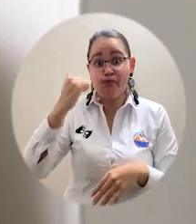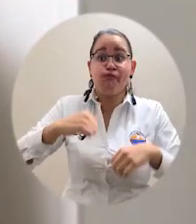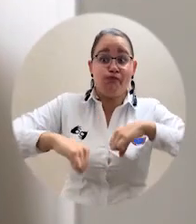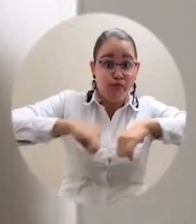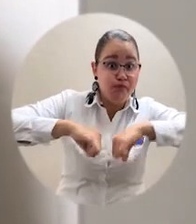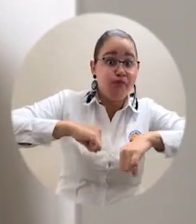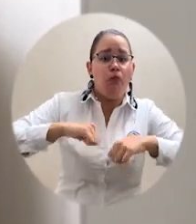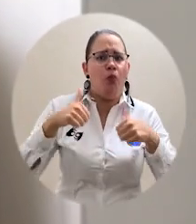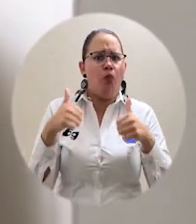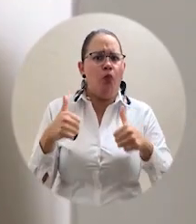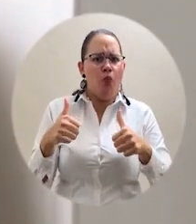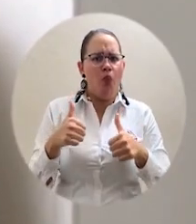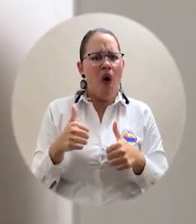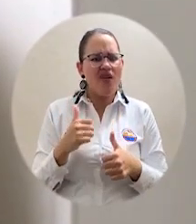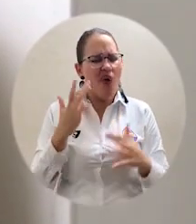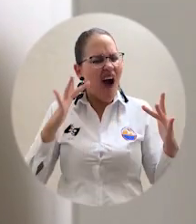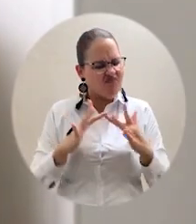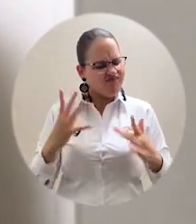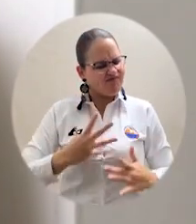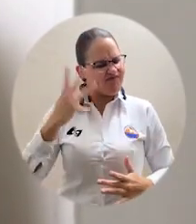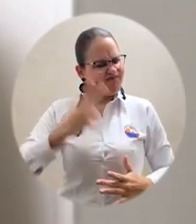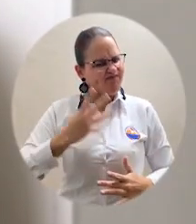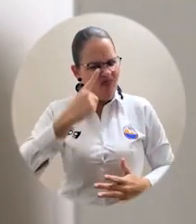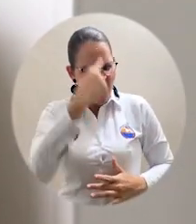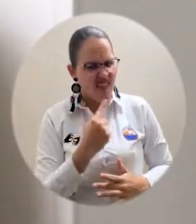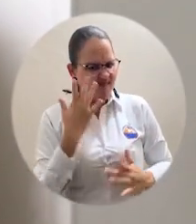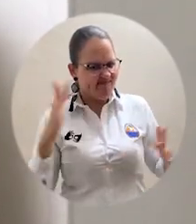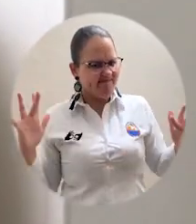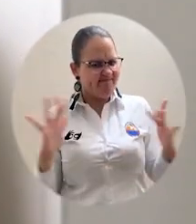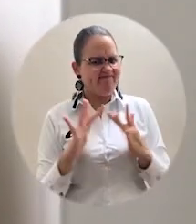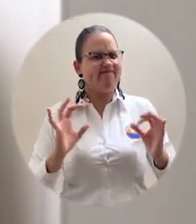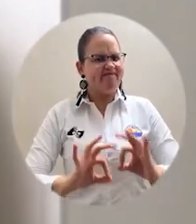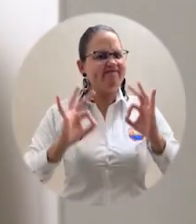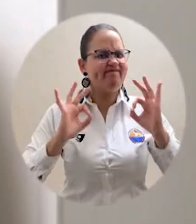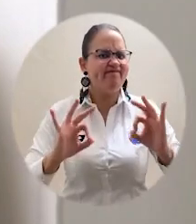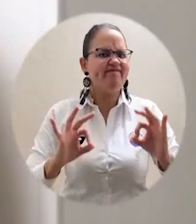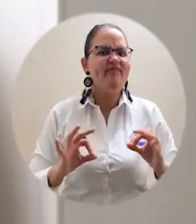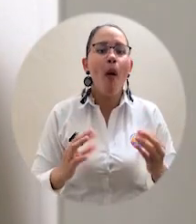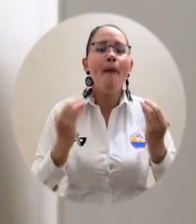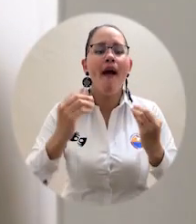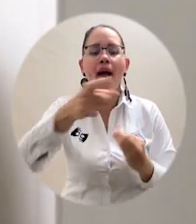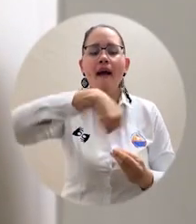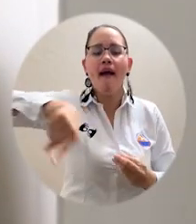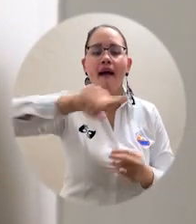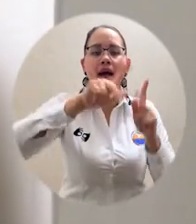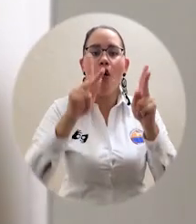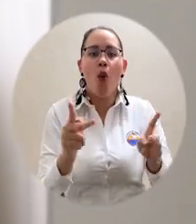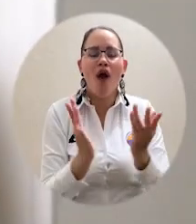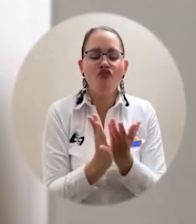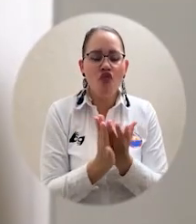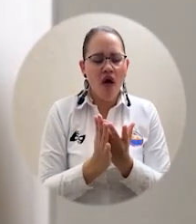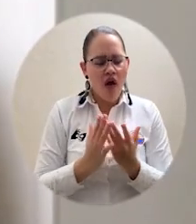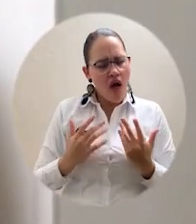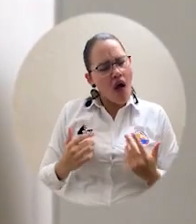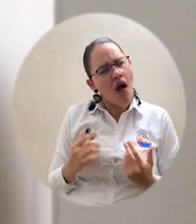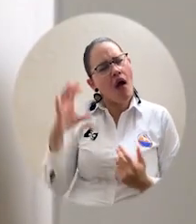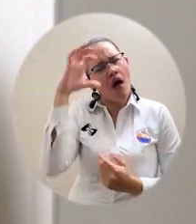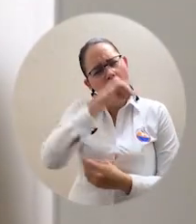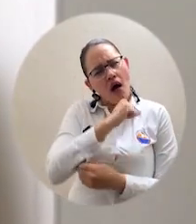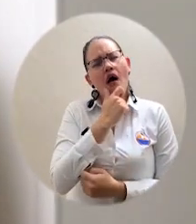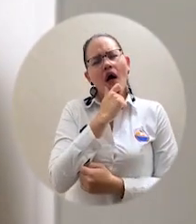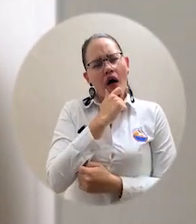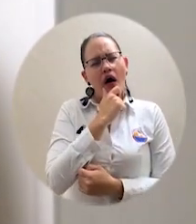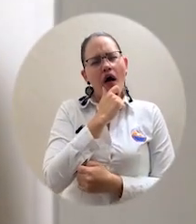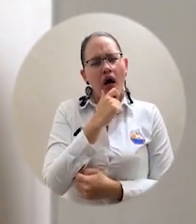profesores de alto perfil que tienen las competencias y que tienen ese contacto con el mundo real que permite a los